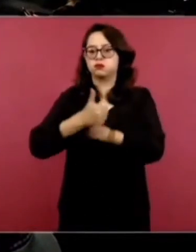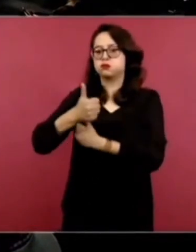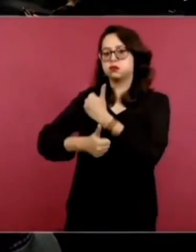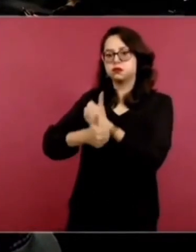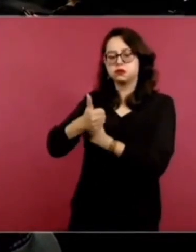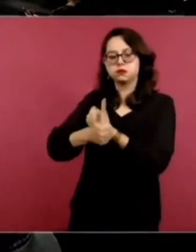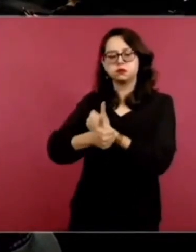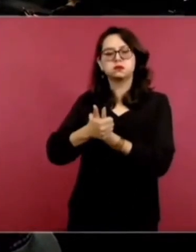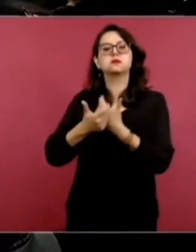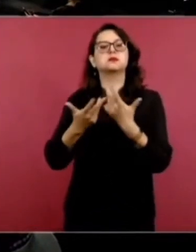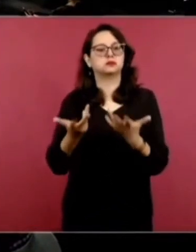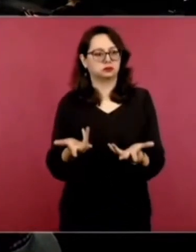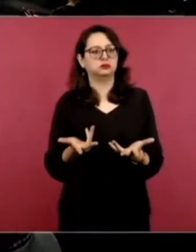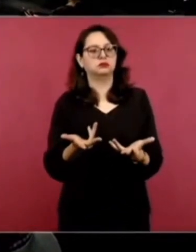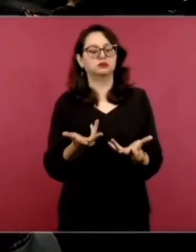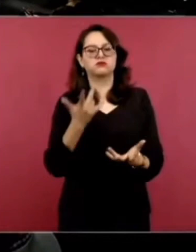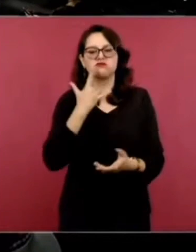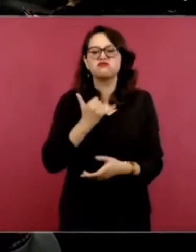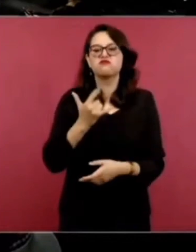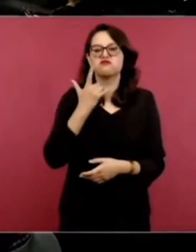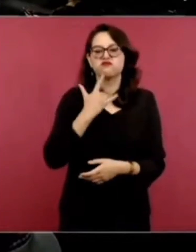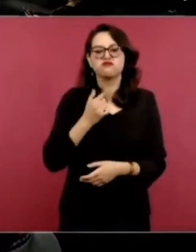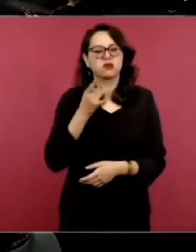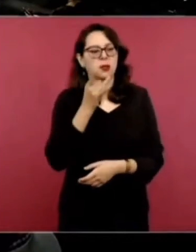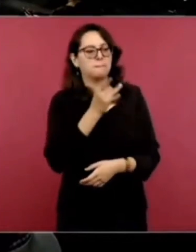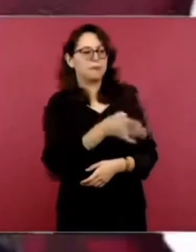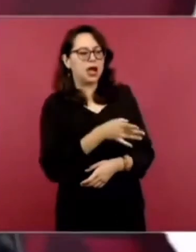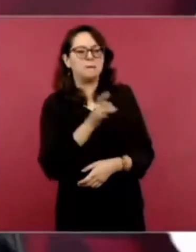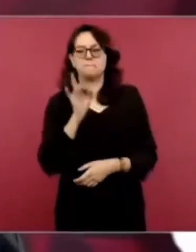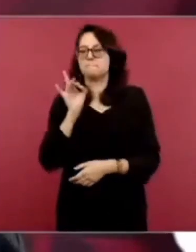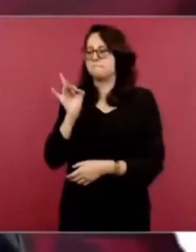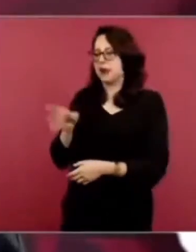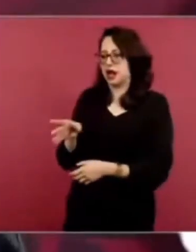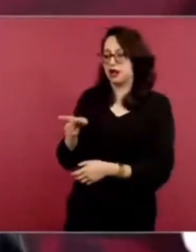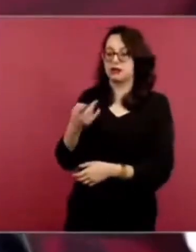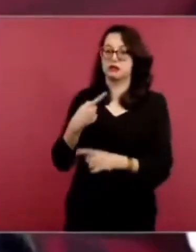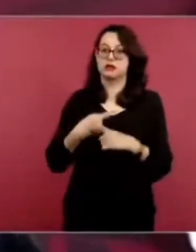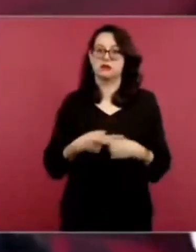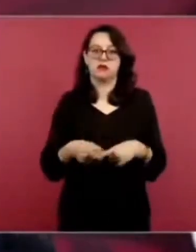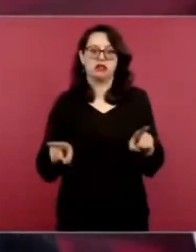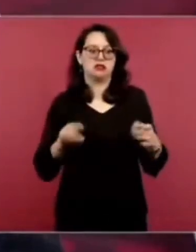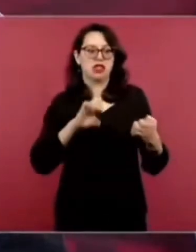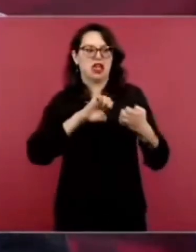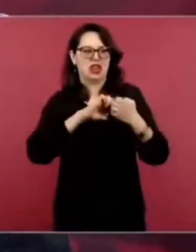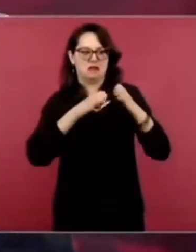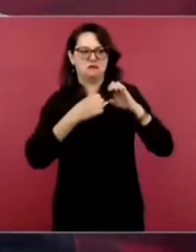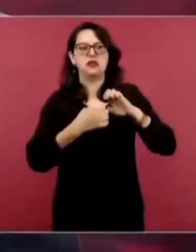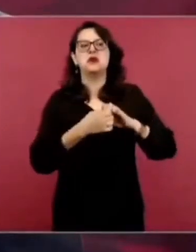a vencer, no como enemigos a destruir.